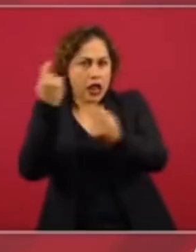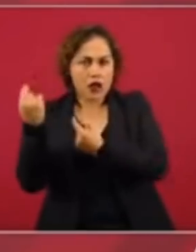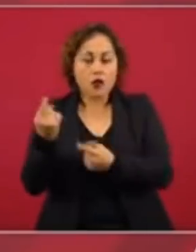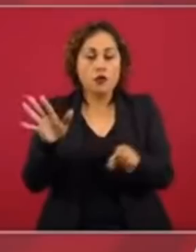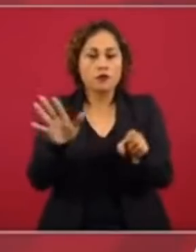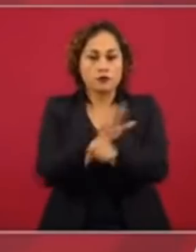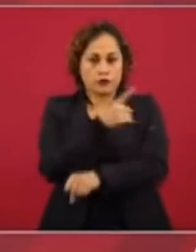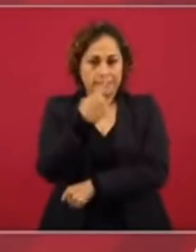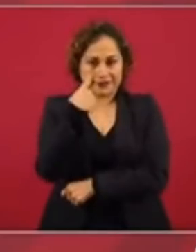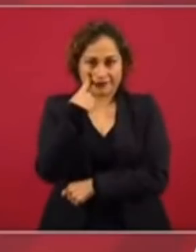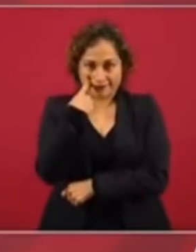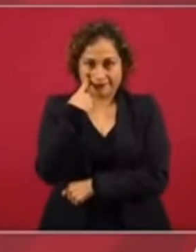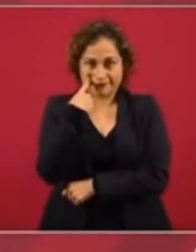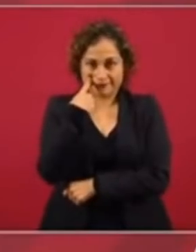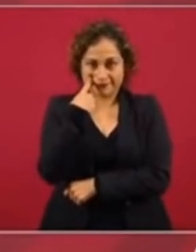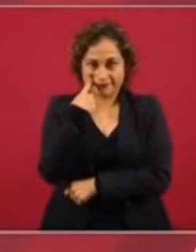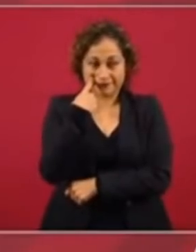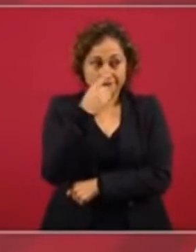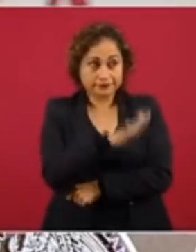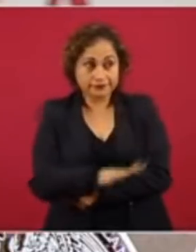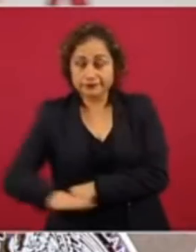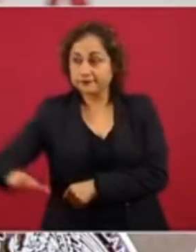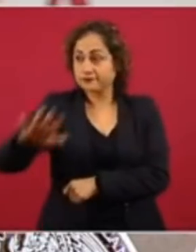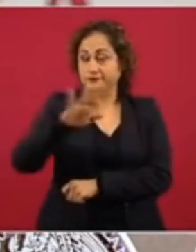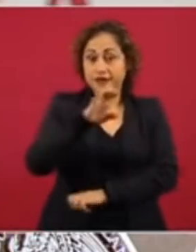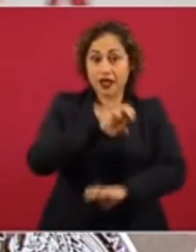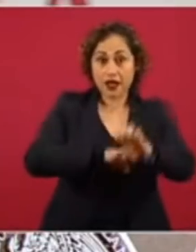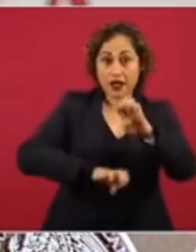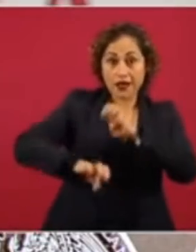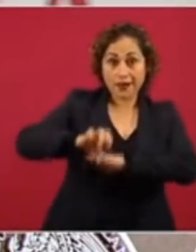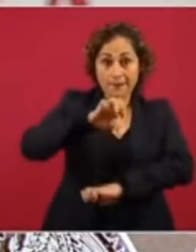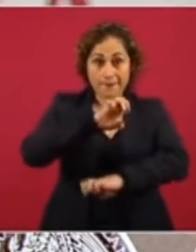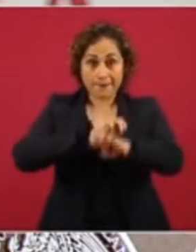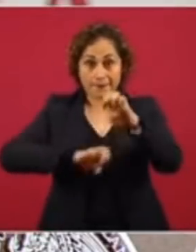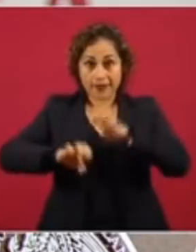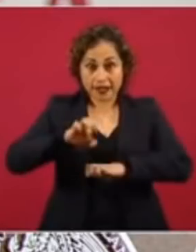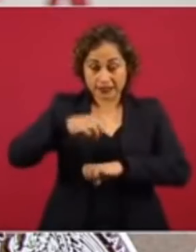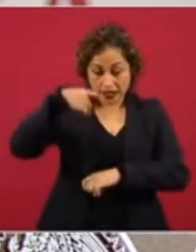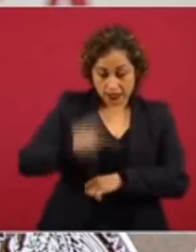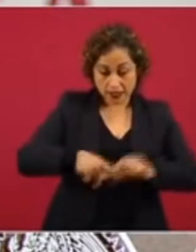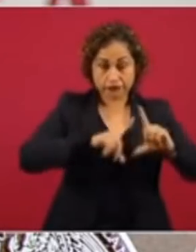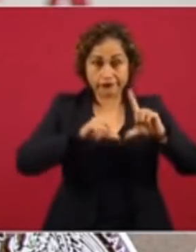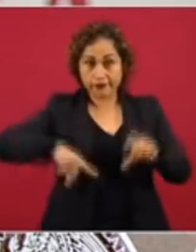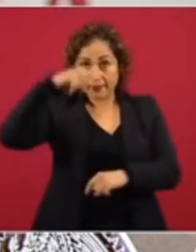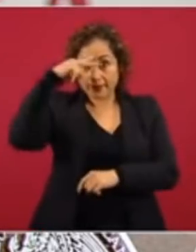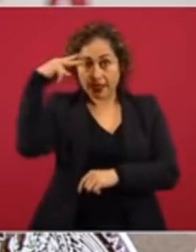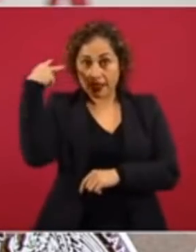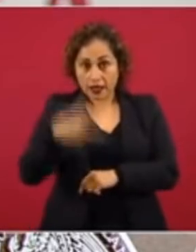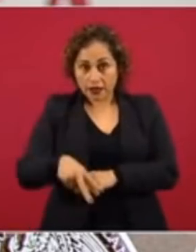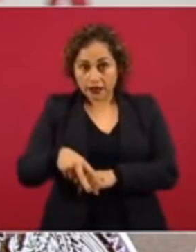solicitado al gobierno, ninguna empresa mexicana, nadie